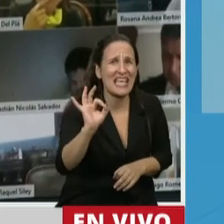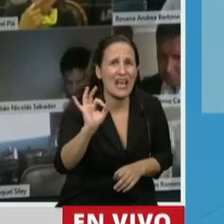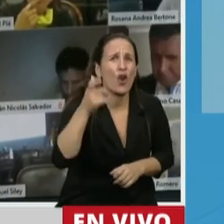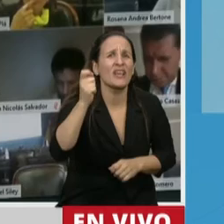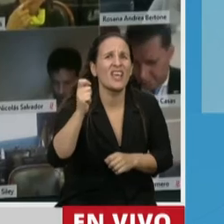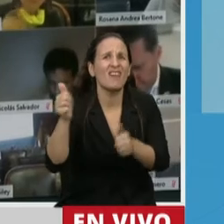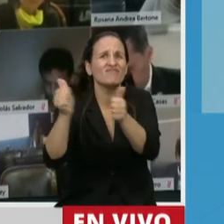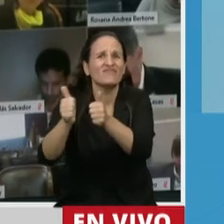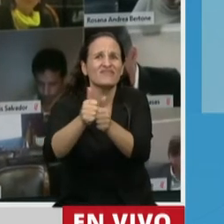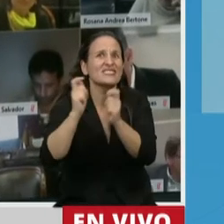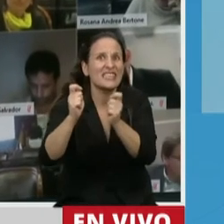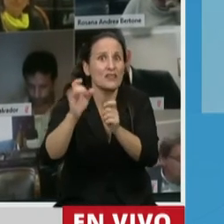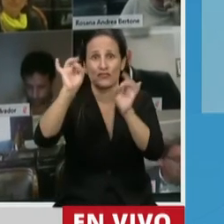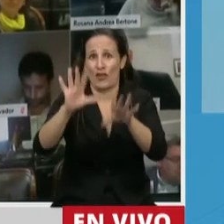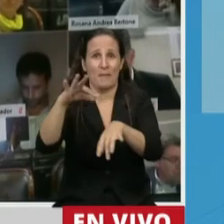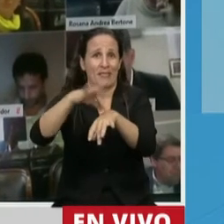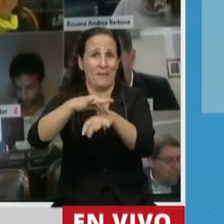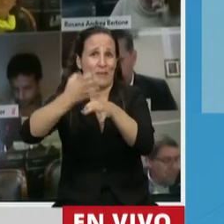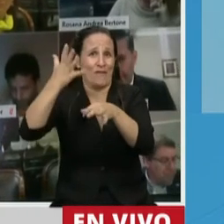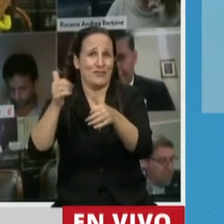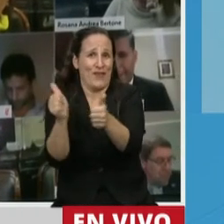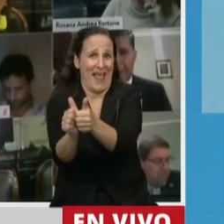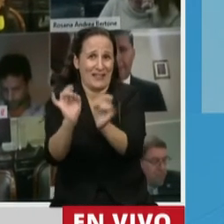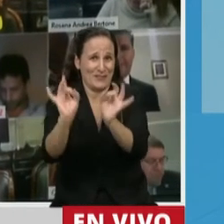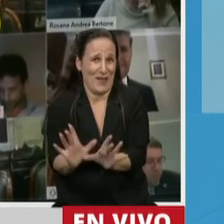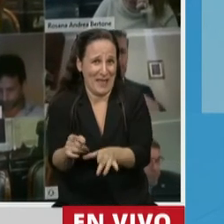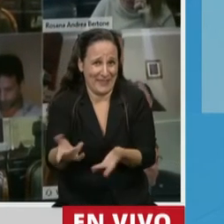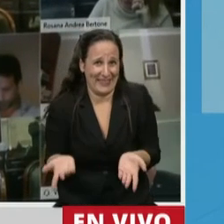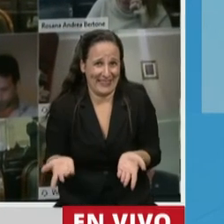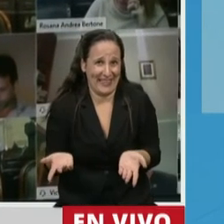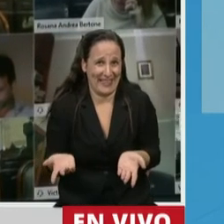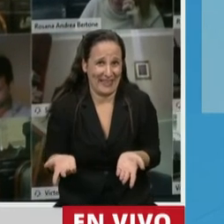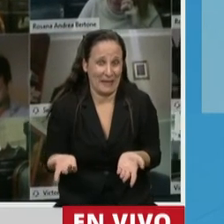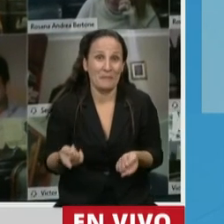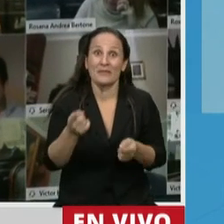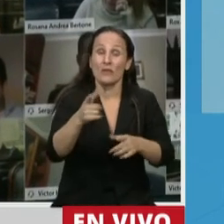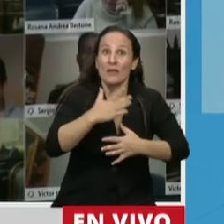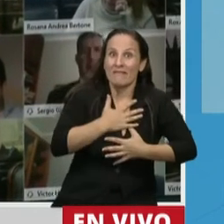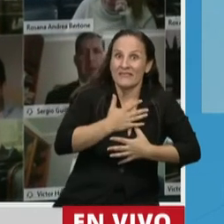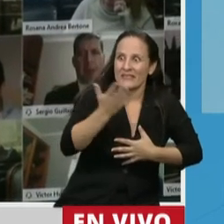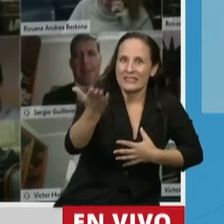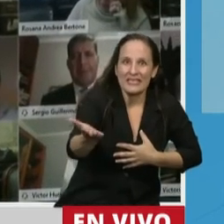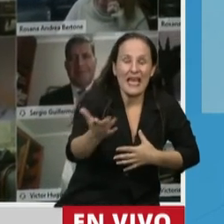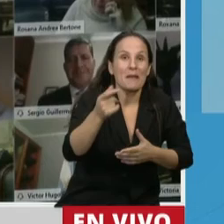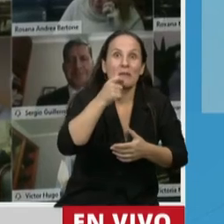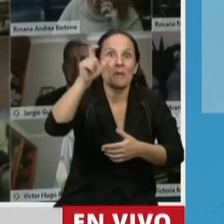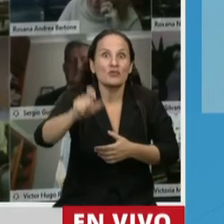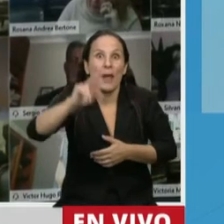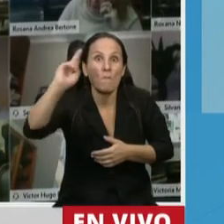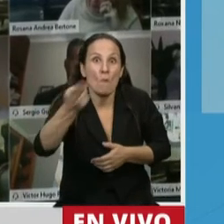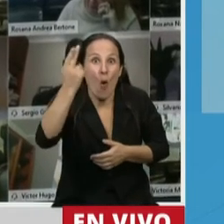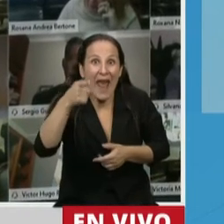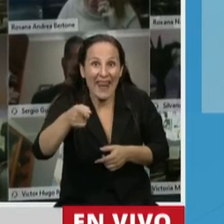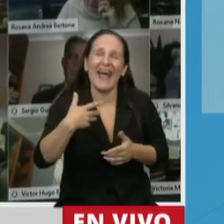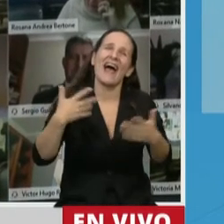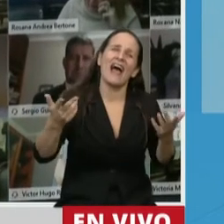de salud. Y hay algo todavía peor, y es que tampoco se puede acompañar a los seres queridos y asistir a un funeral. No es